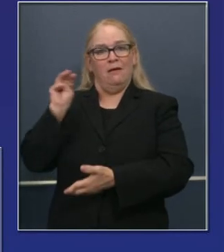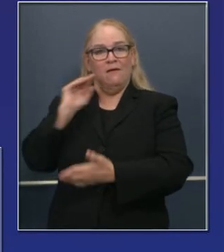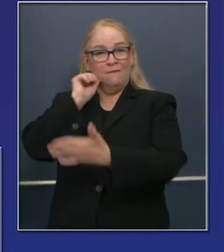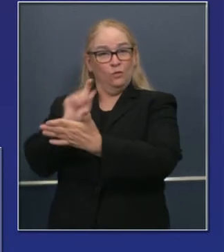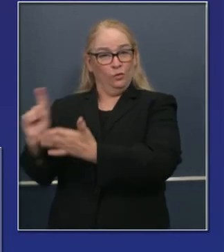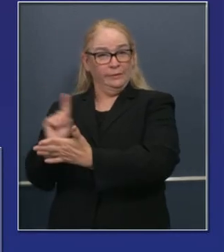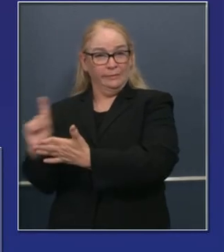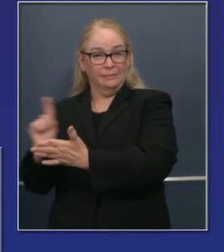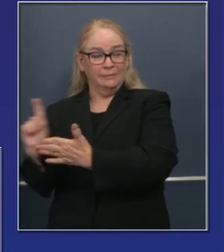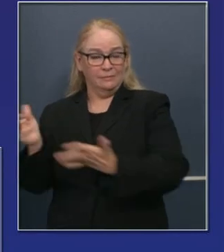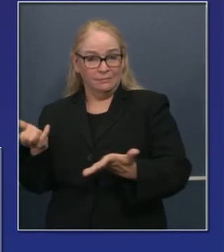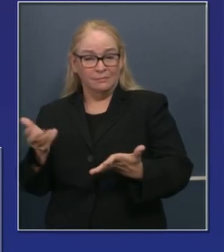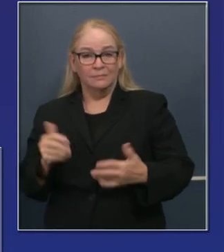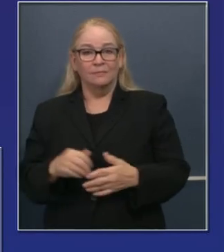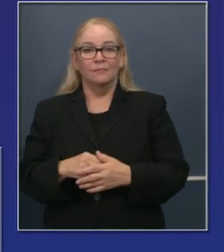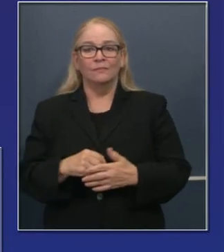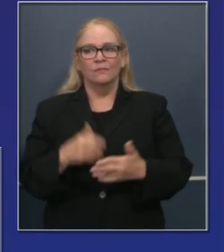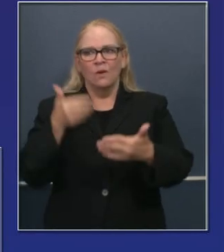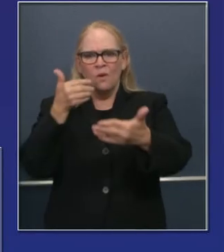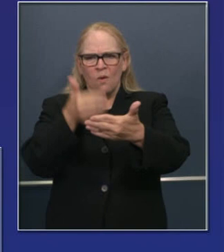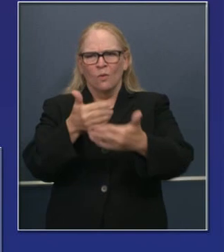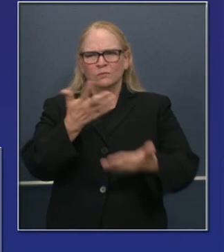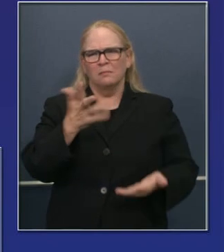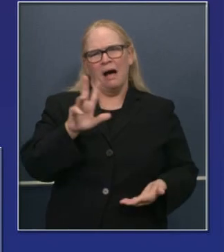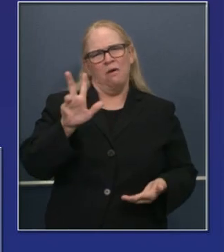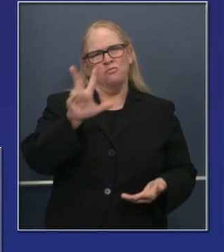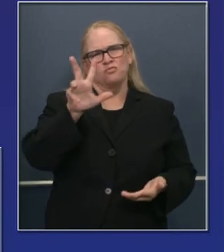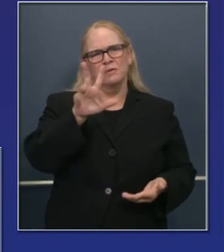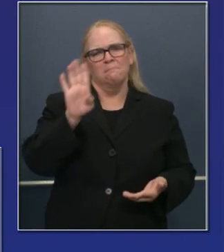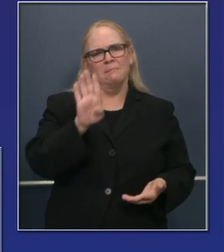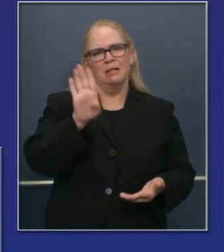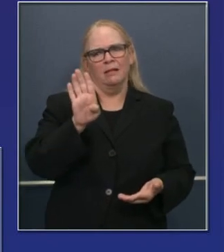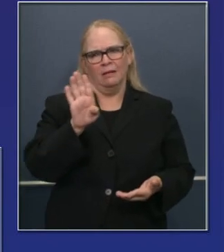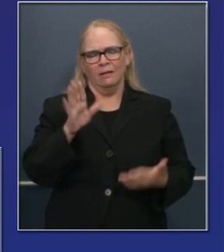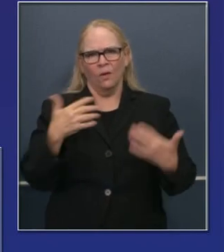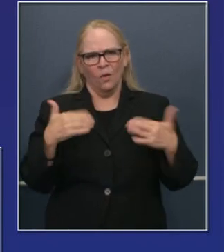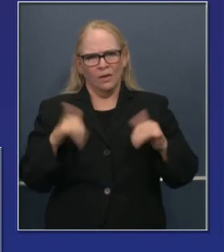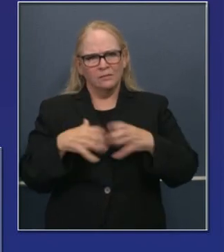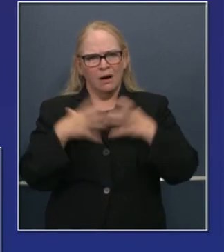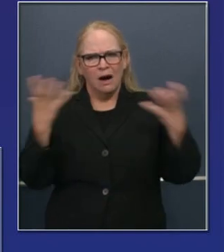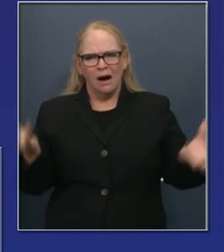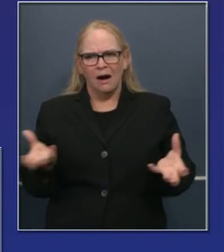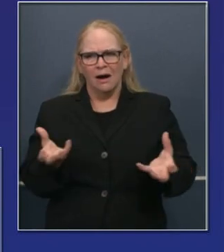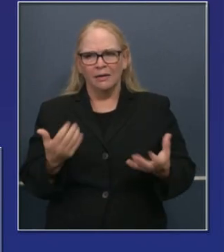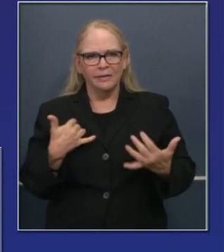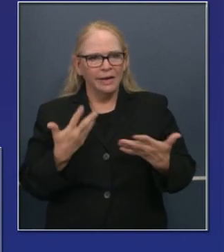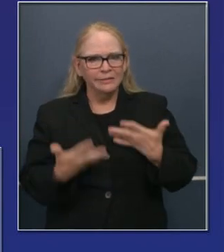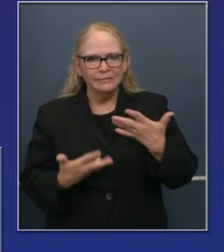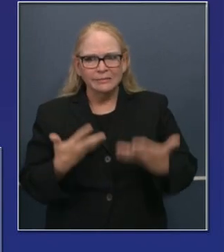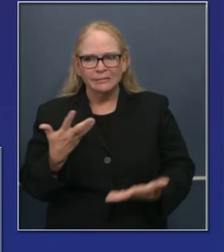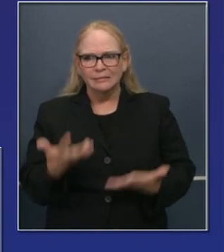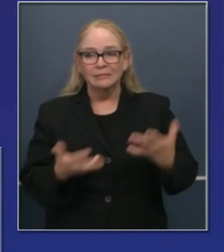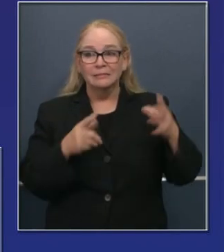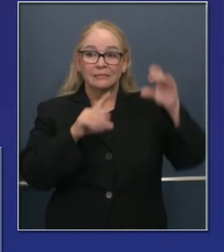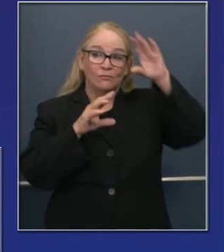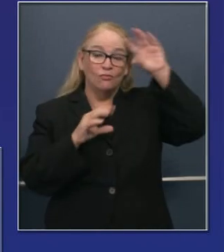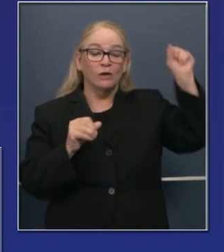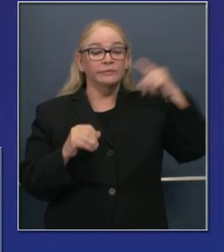de 3 mil millones de dólares por semana, cuando y no si acaso ese